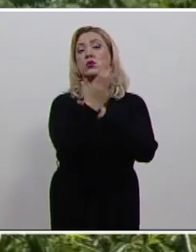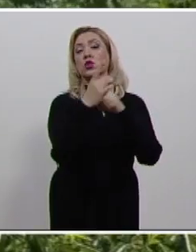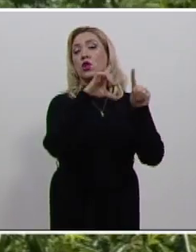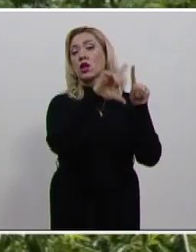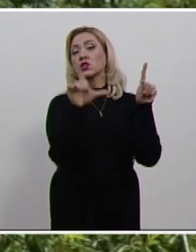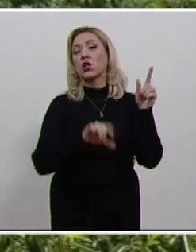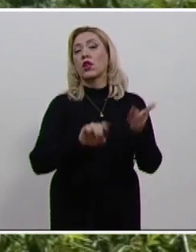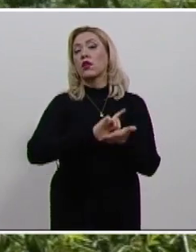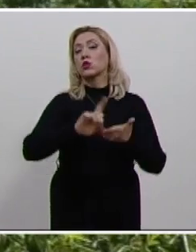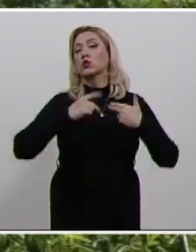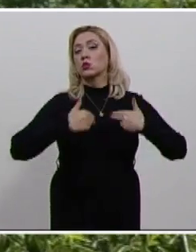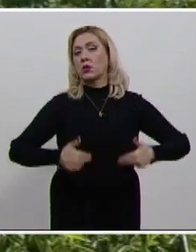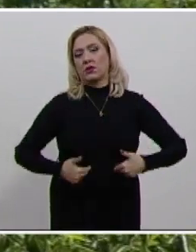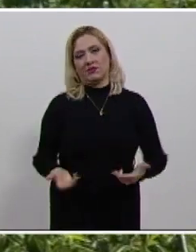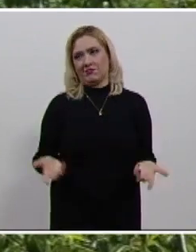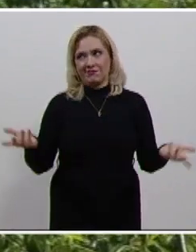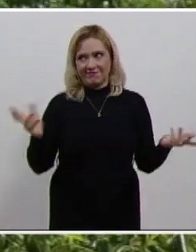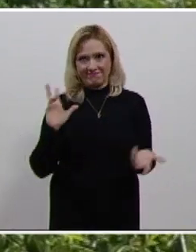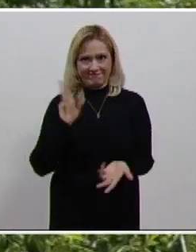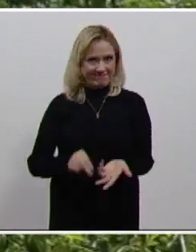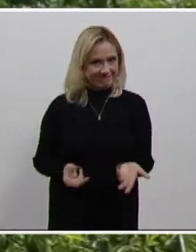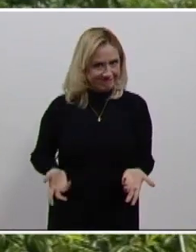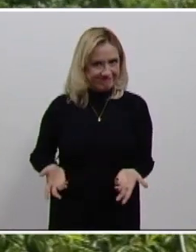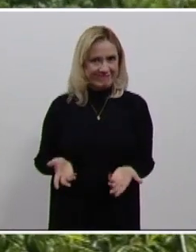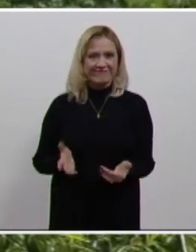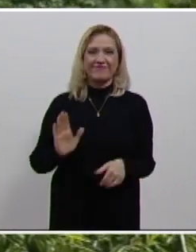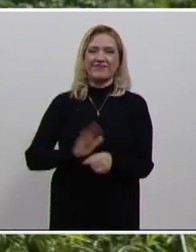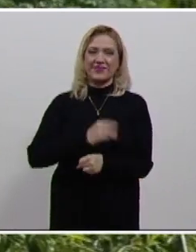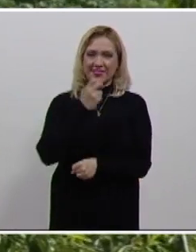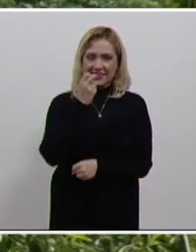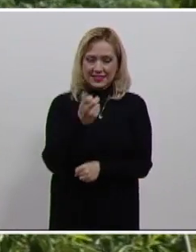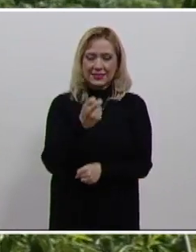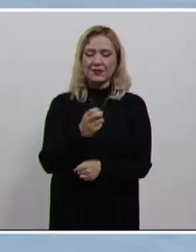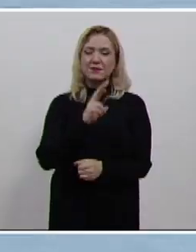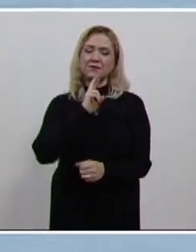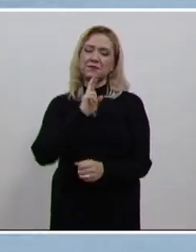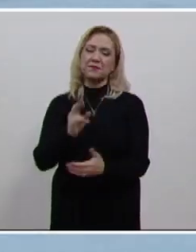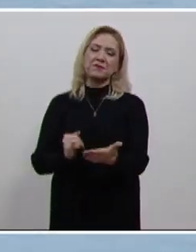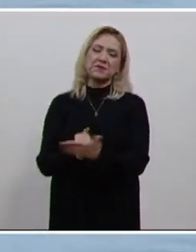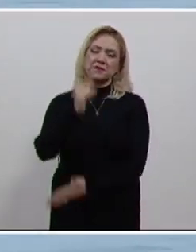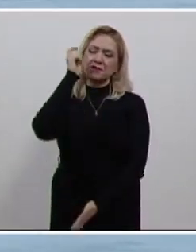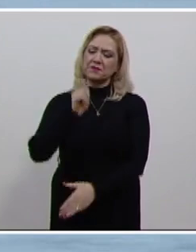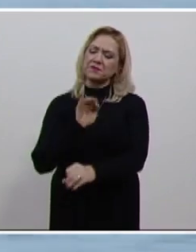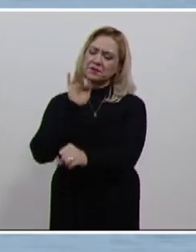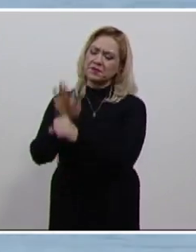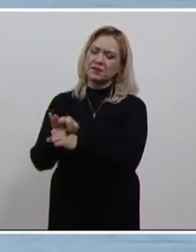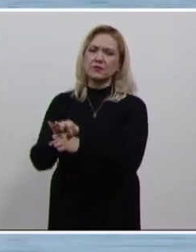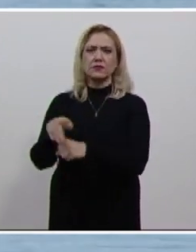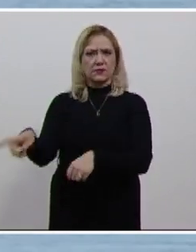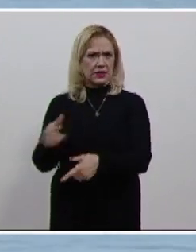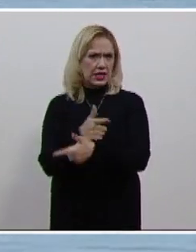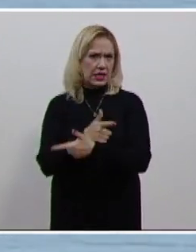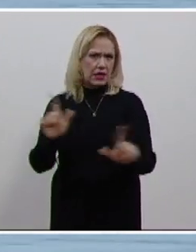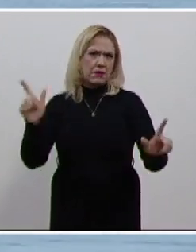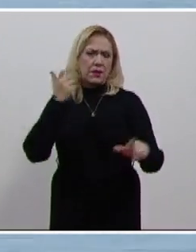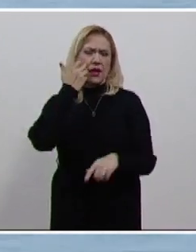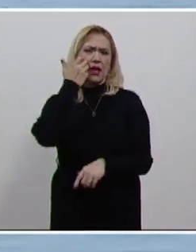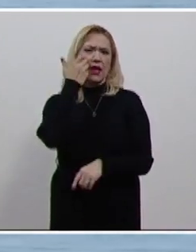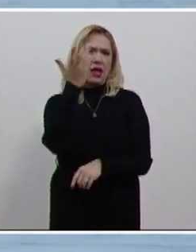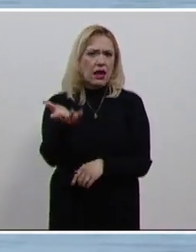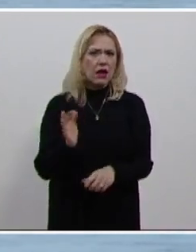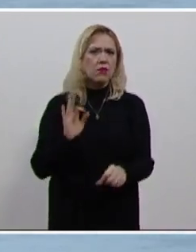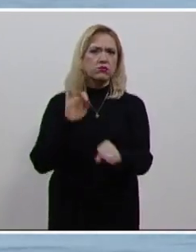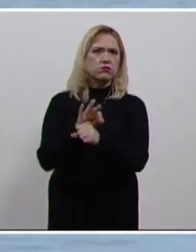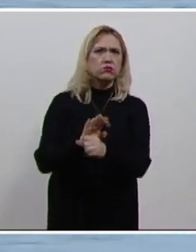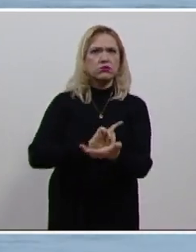los Derechos Humanos lo cual señala el fallo, viola el derecho de libre asociación y a defender y promover los